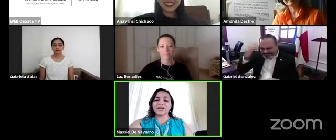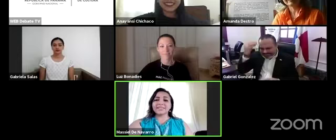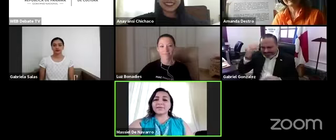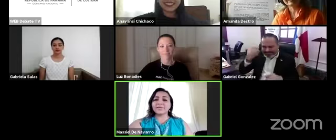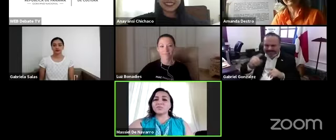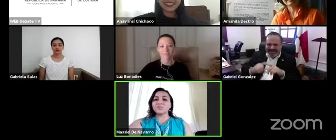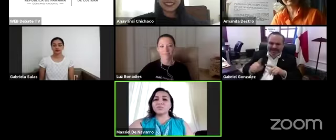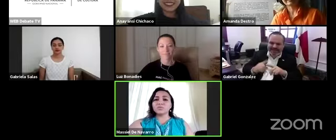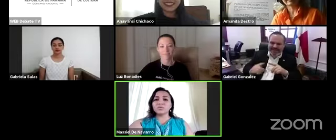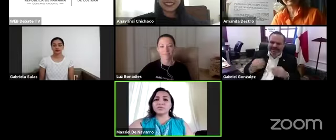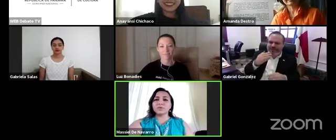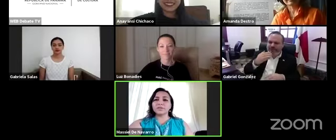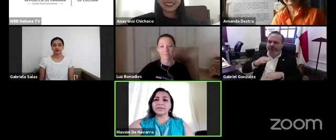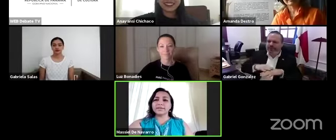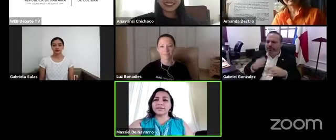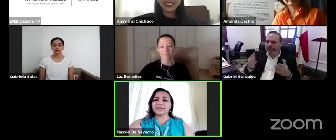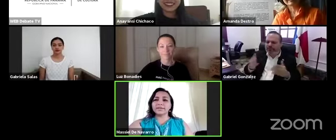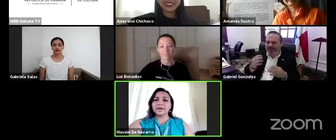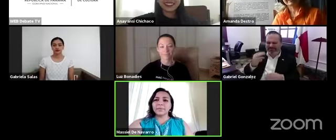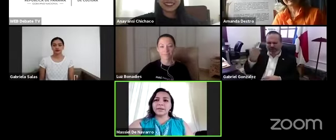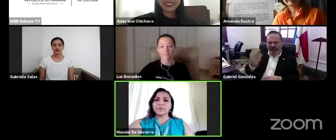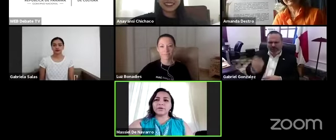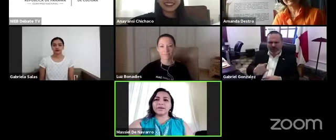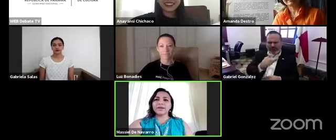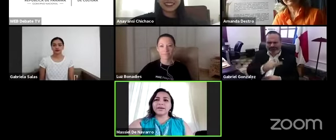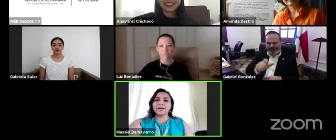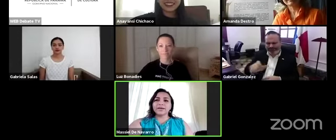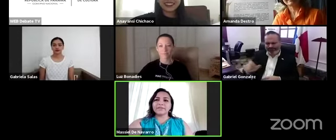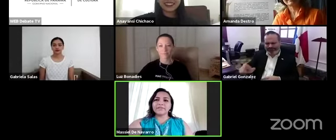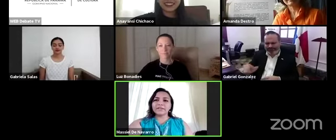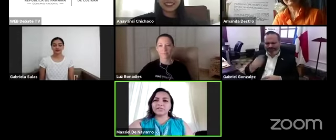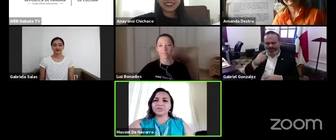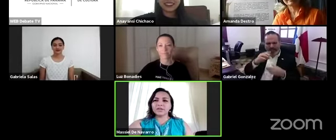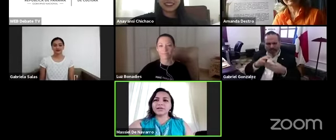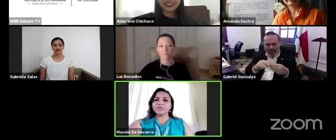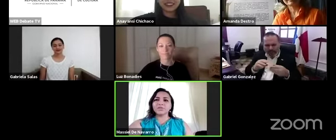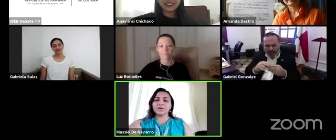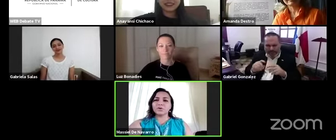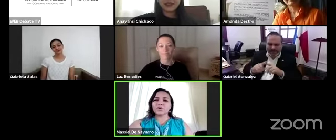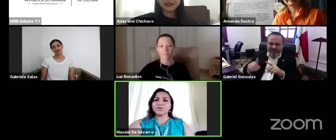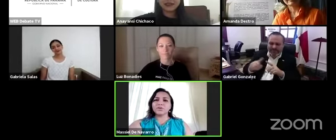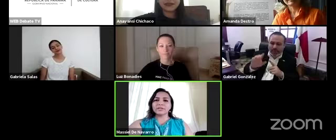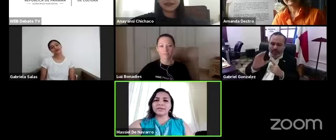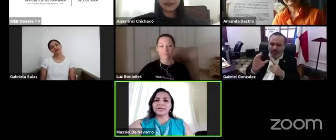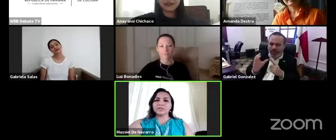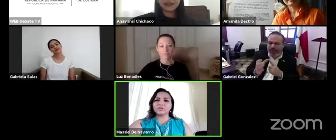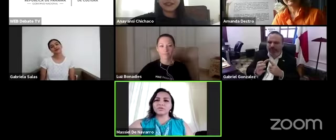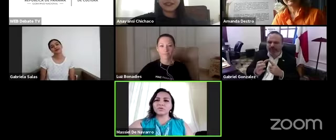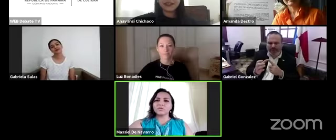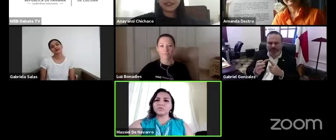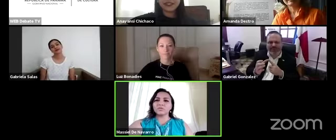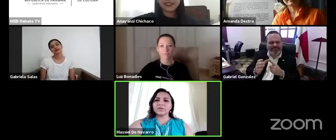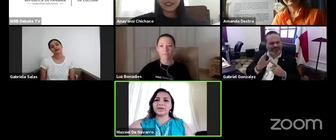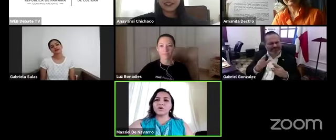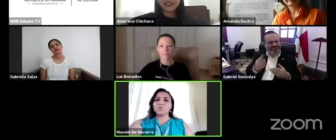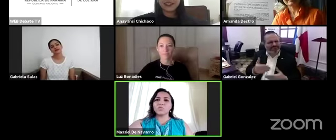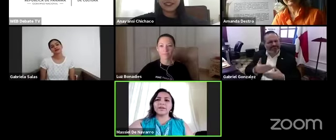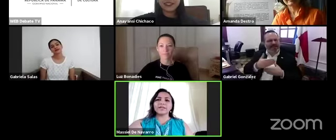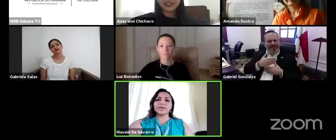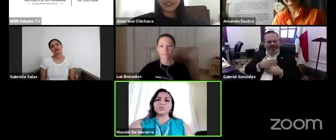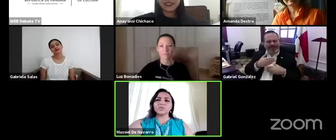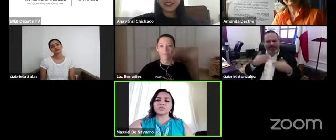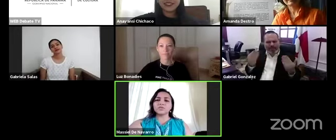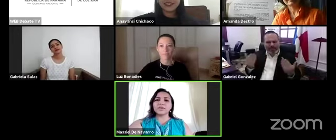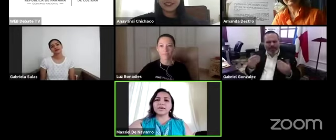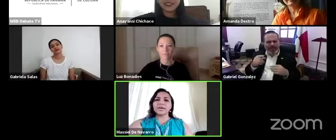Es una celebración muy importante para poder reflexionar sobre el rol de estos centros culturales como